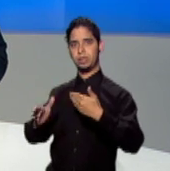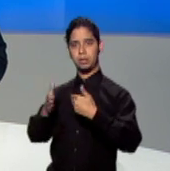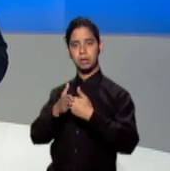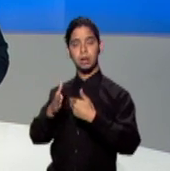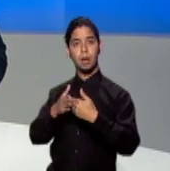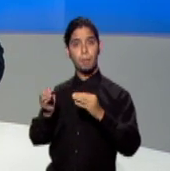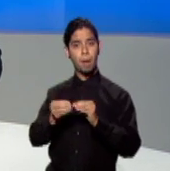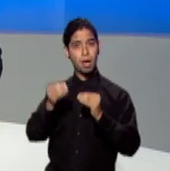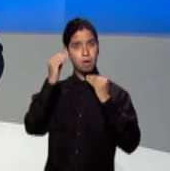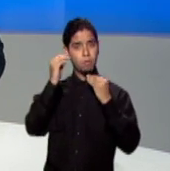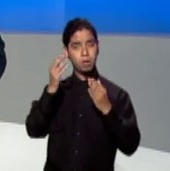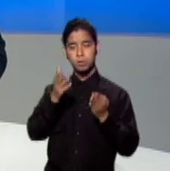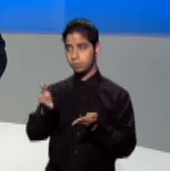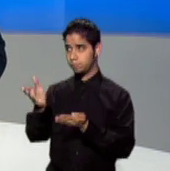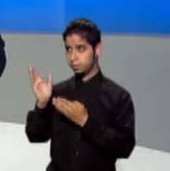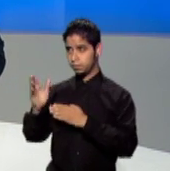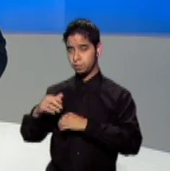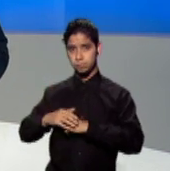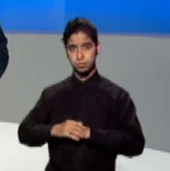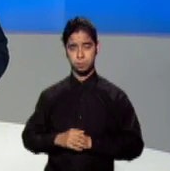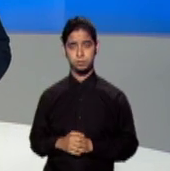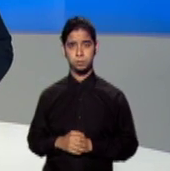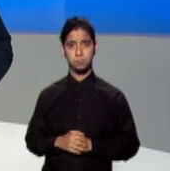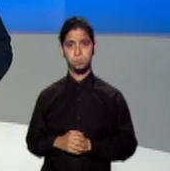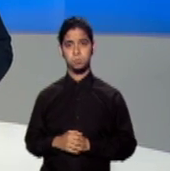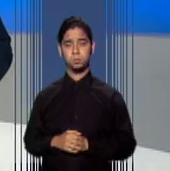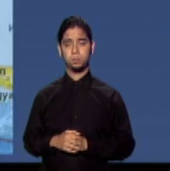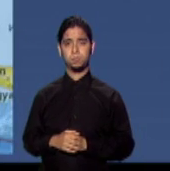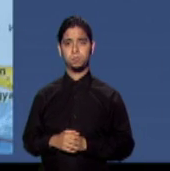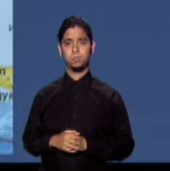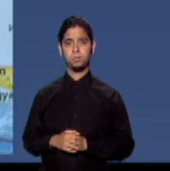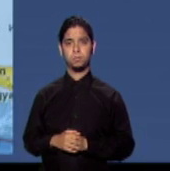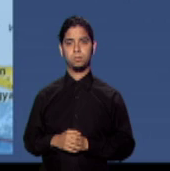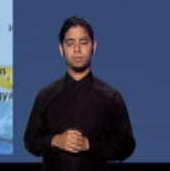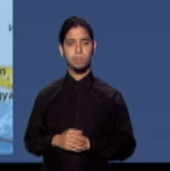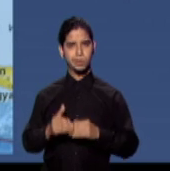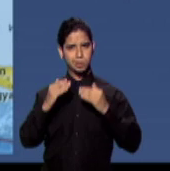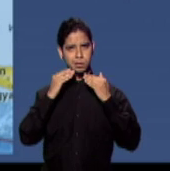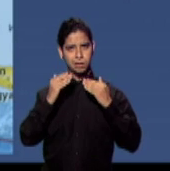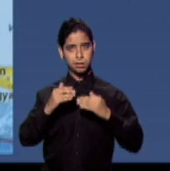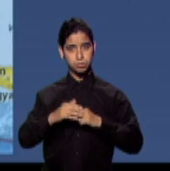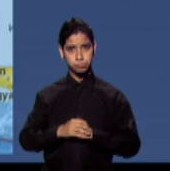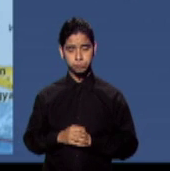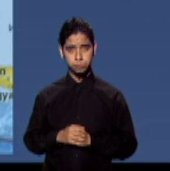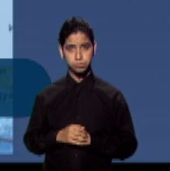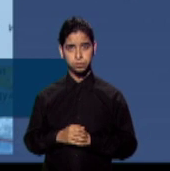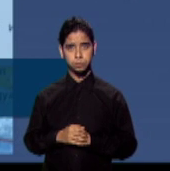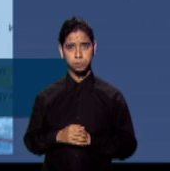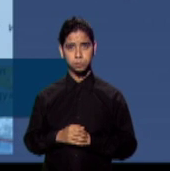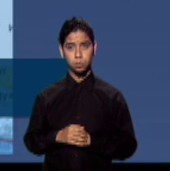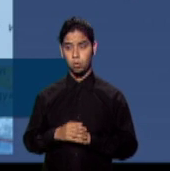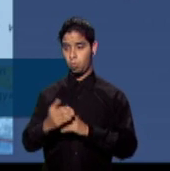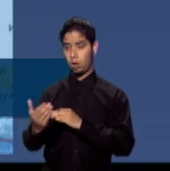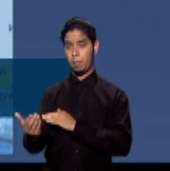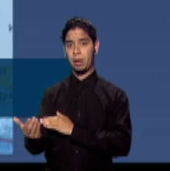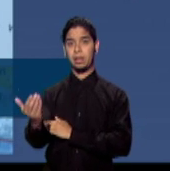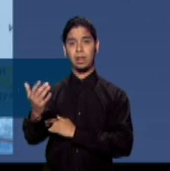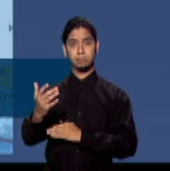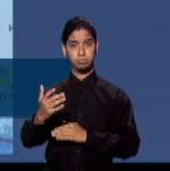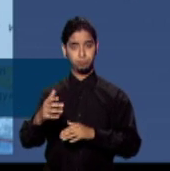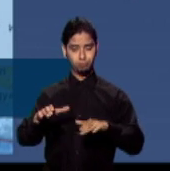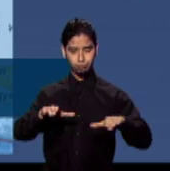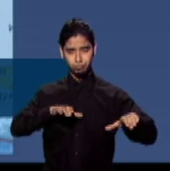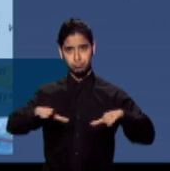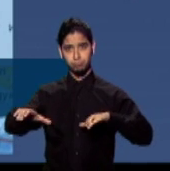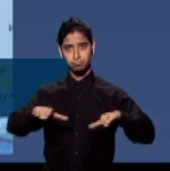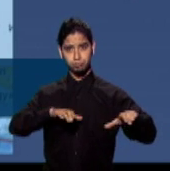meteoróloga Suheili López Belén nos dice más. Gracias, compañero. Esta mañana se registró un fuerte terremoto al suroeste